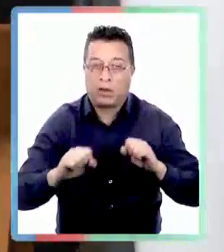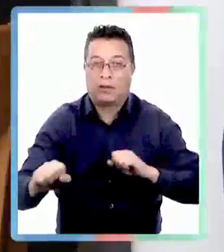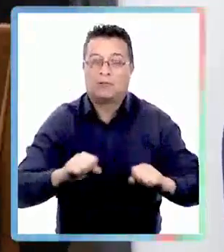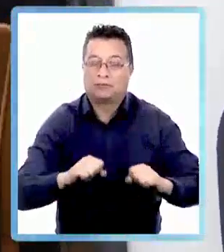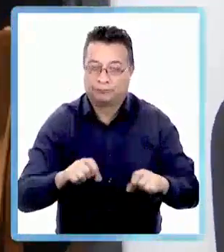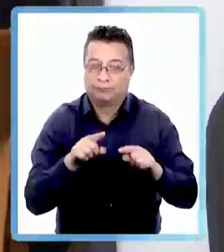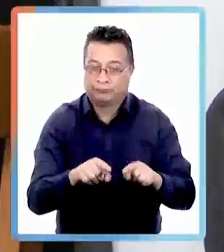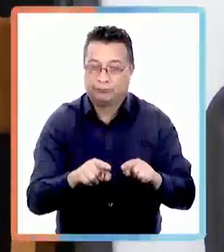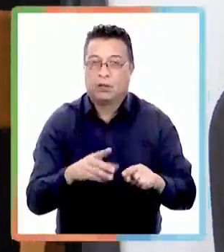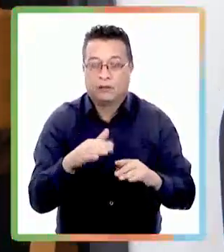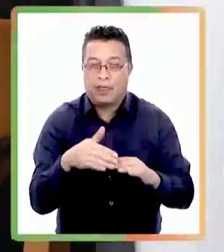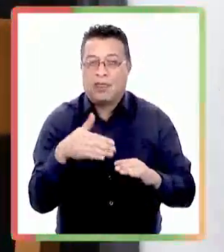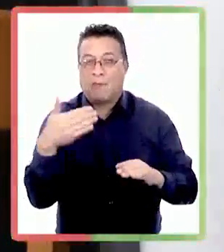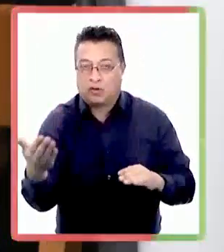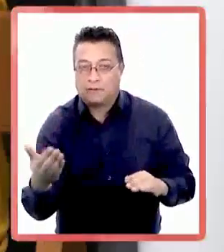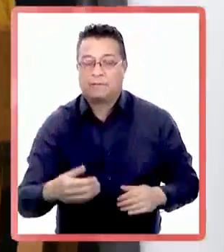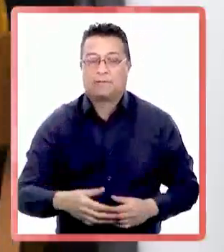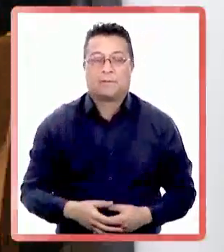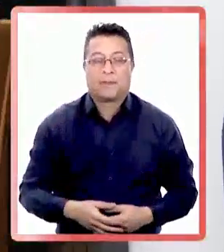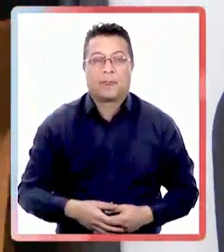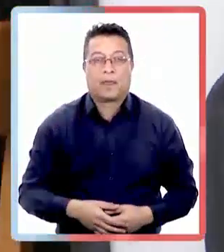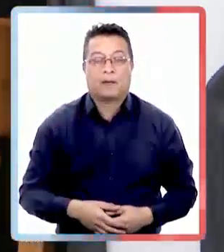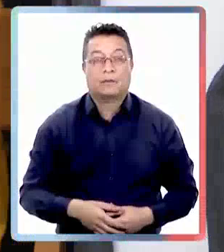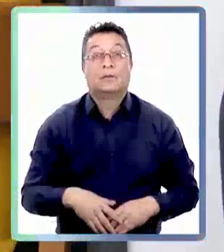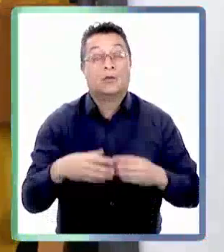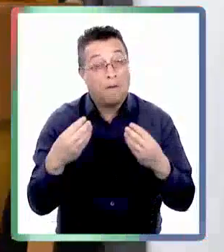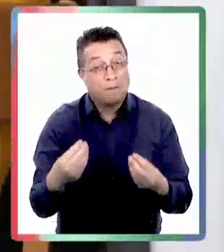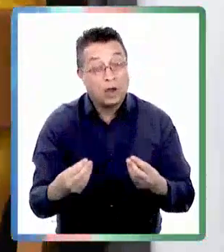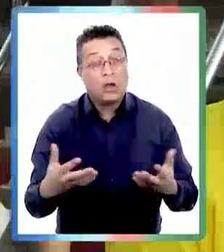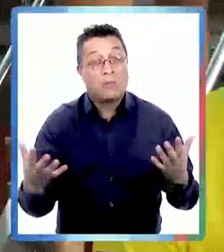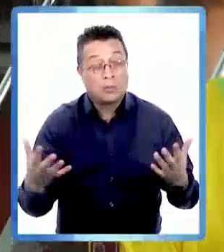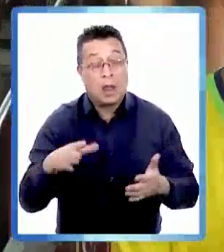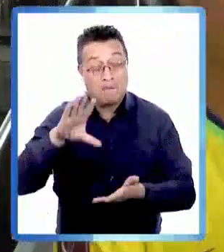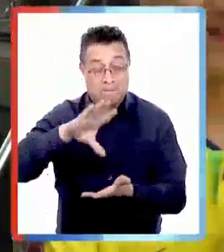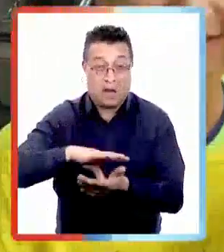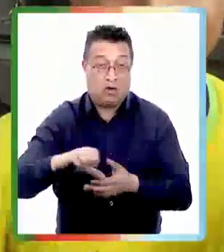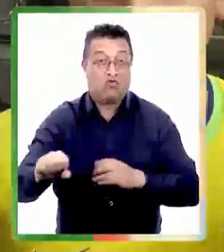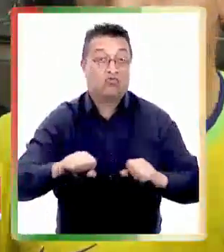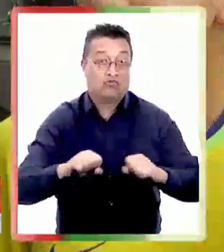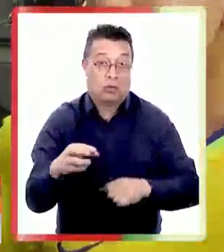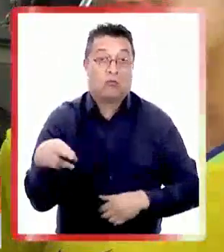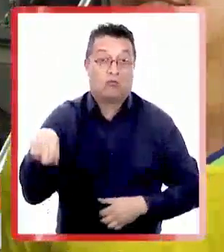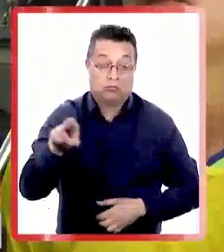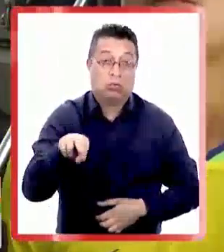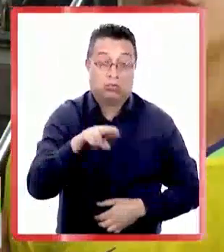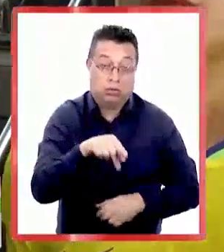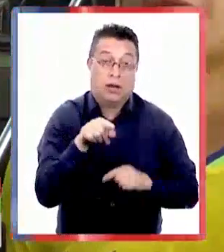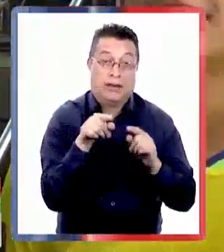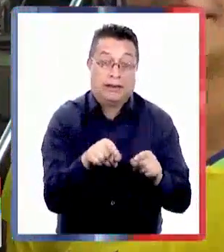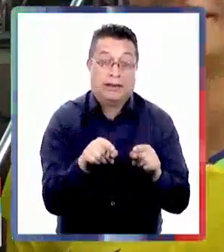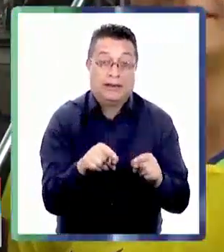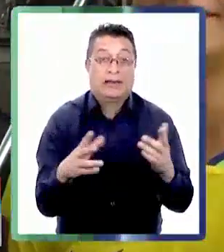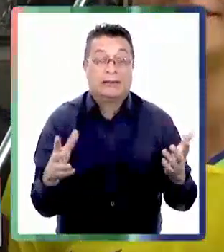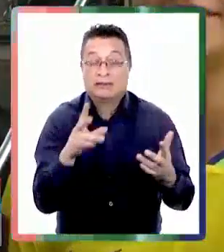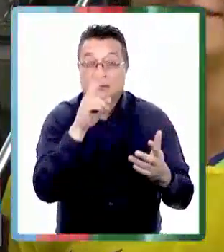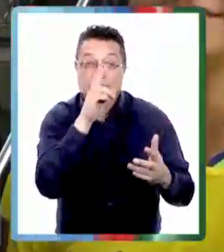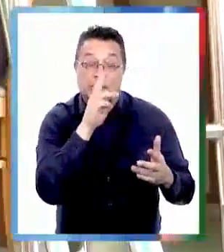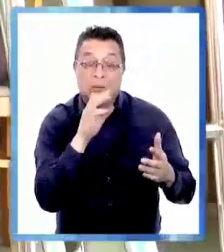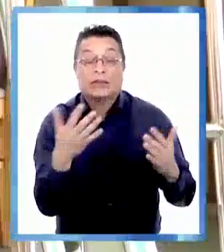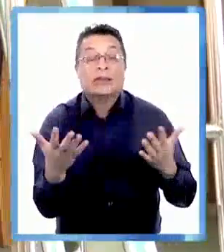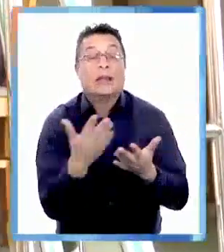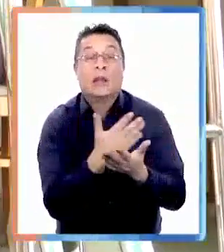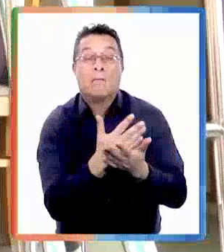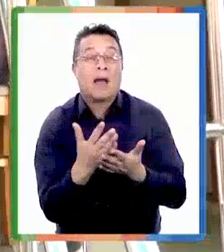tsunami con posterioridad digamos es buena para ser un país muy sísmico que representa lo que